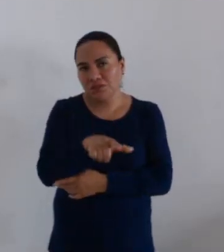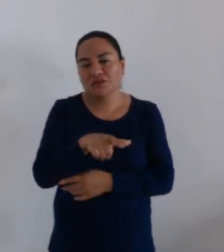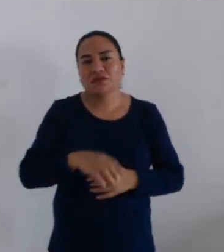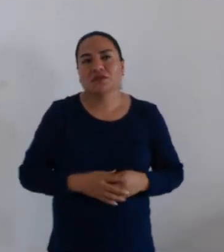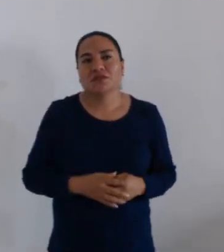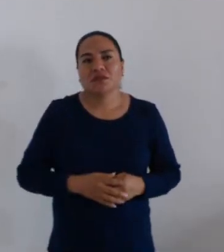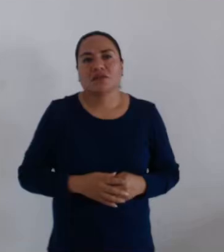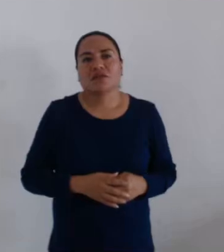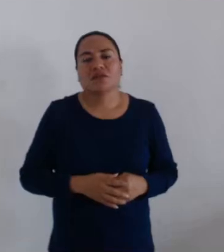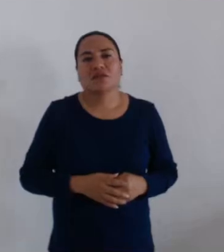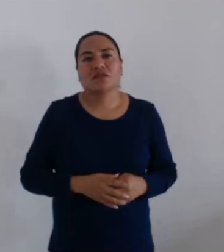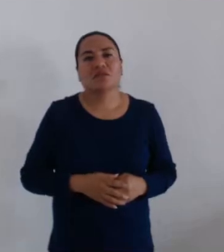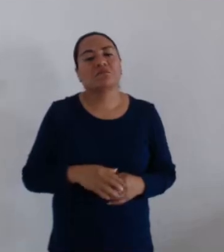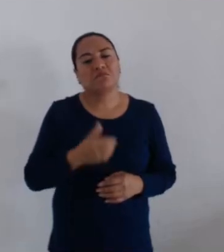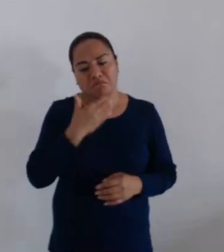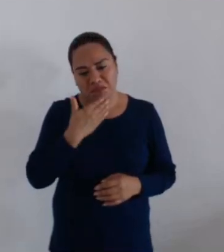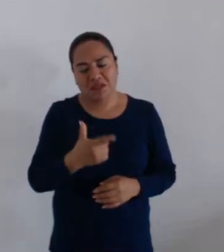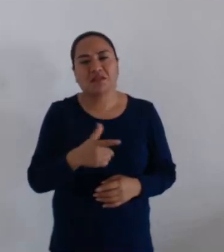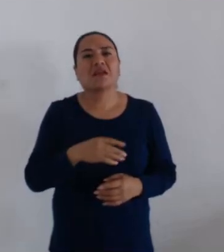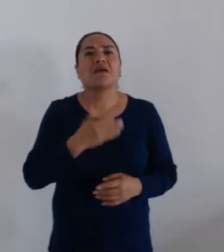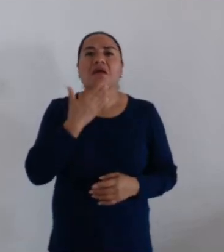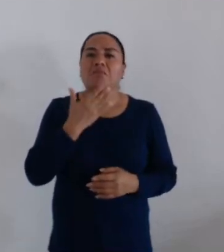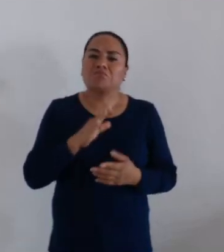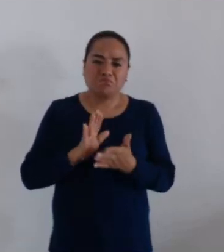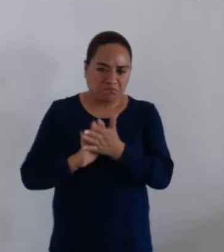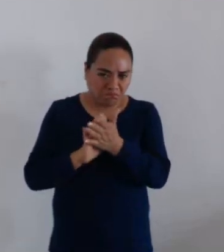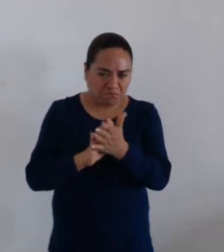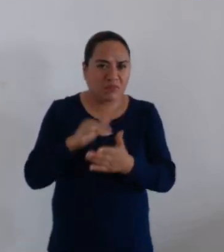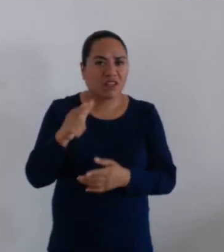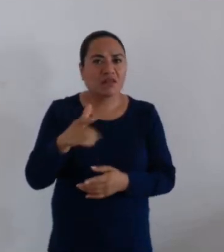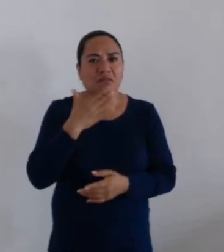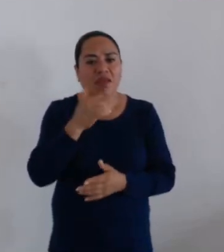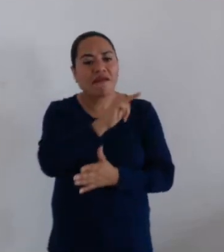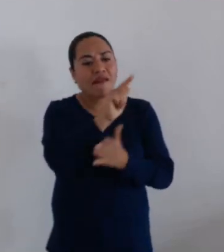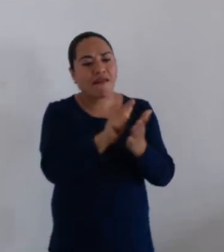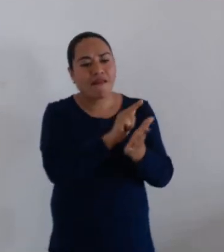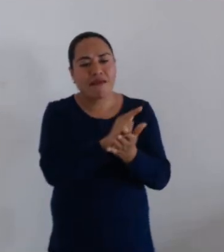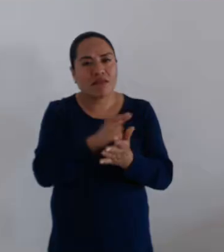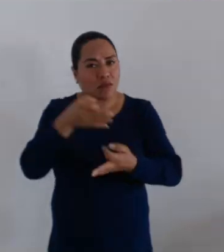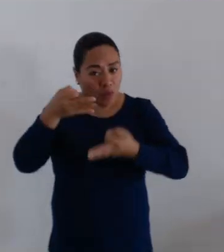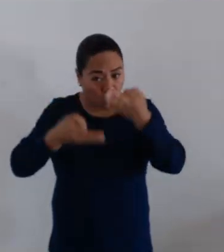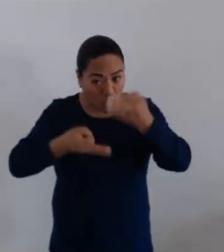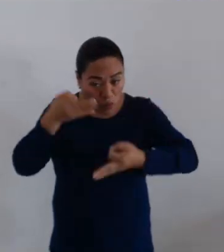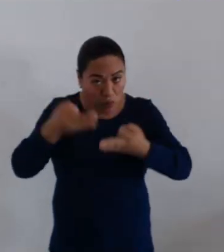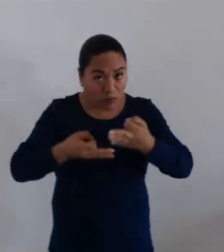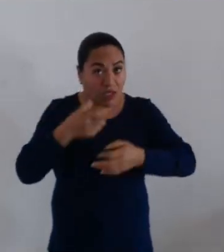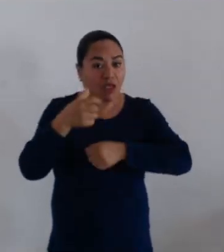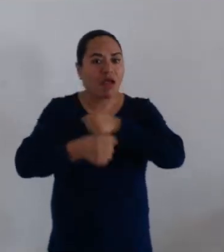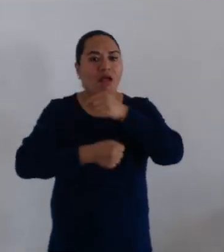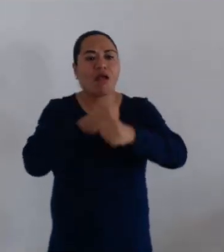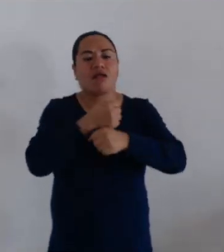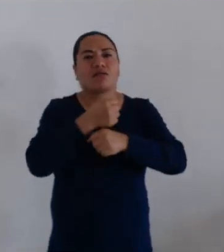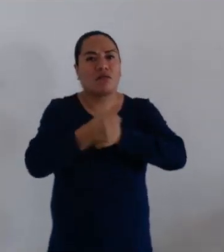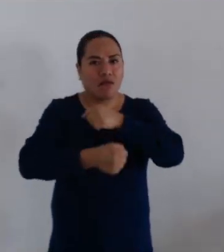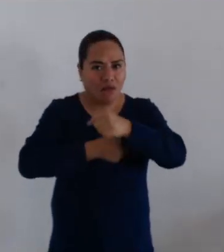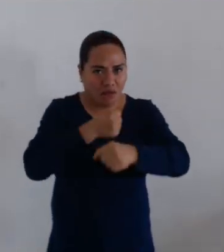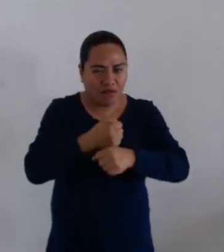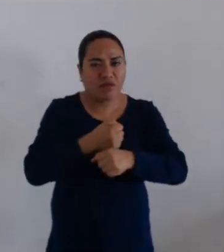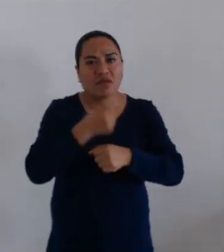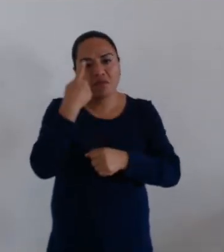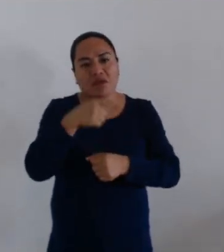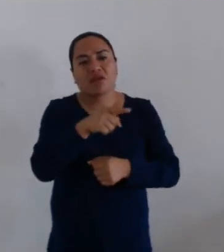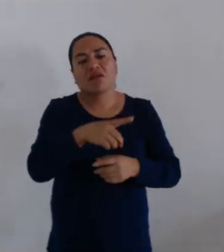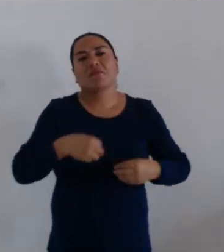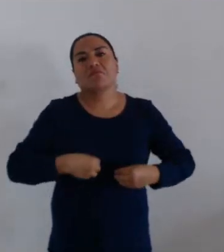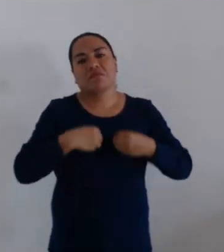celebrando y reconociendo la certeza jurídica que esto pueda dar a quienes por años llevan no sólo